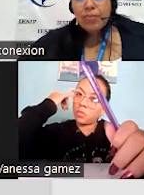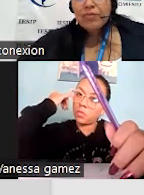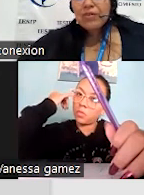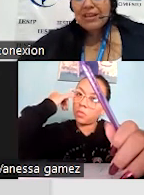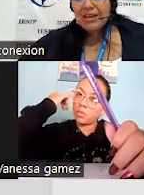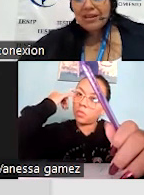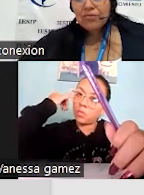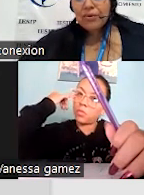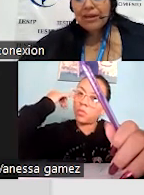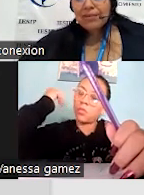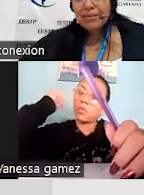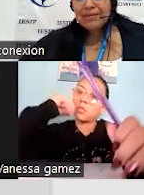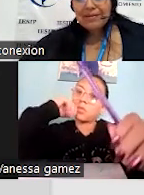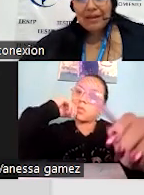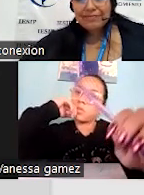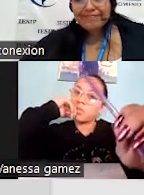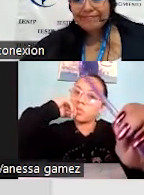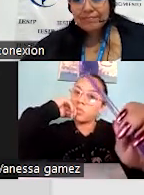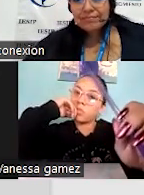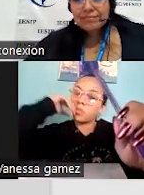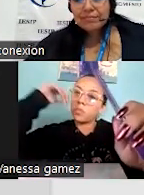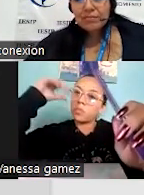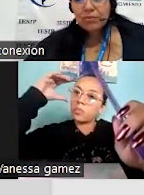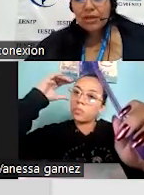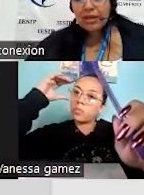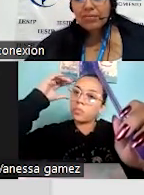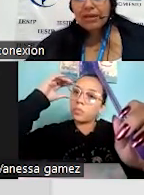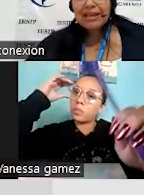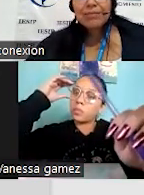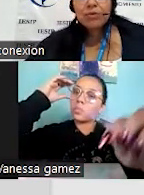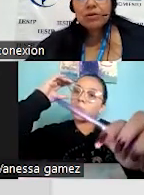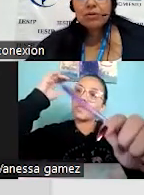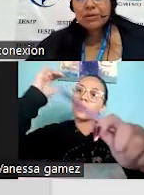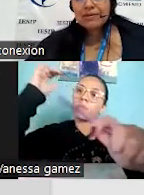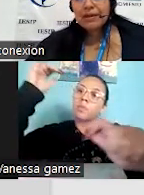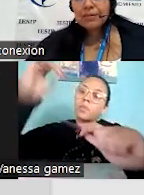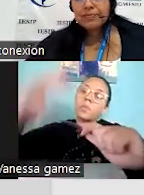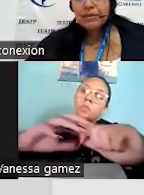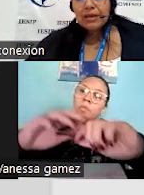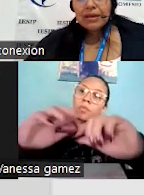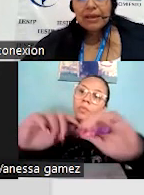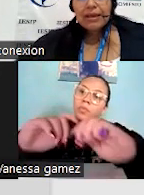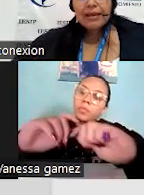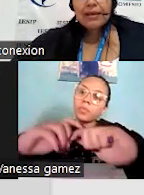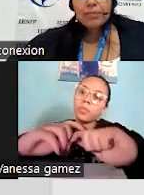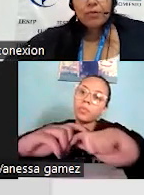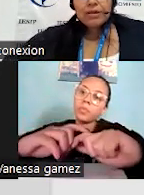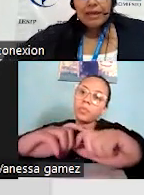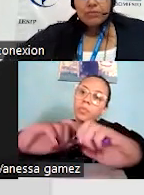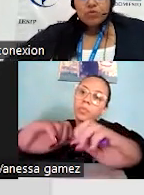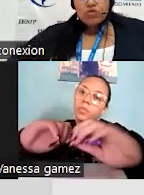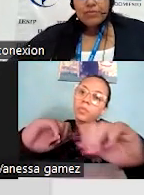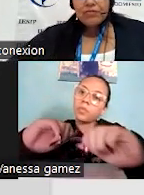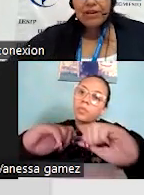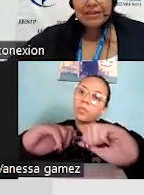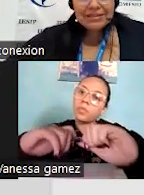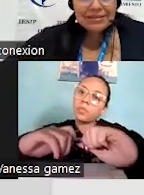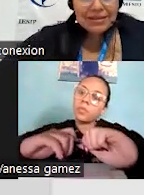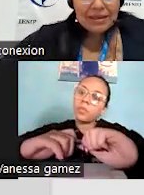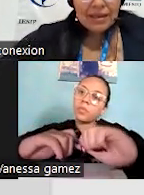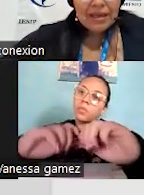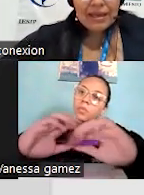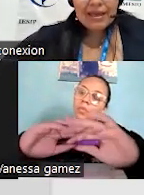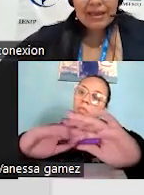Yo preferiría que fuera presencial. ¿Por qué? Aquí mismo en la universidad. Porque es mucho más